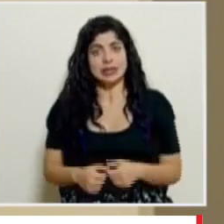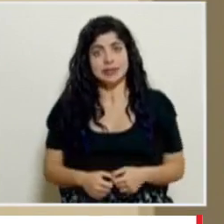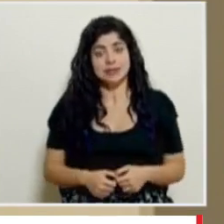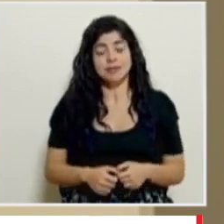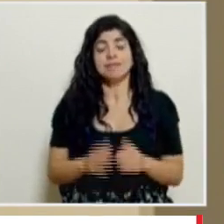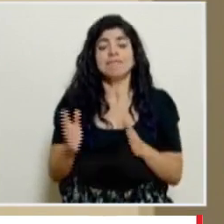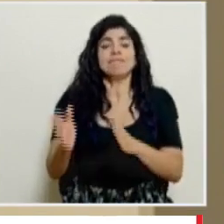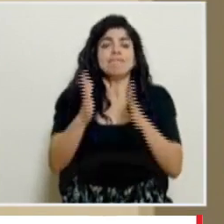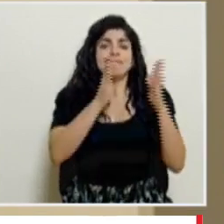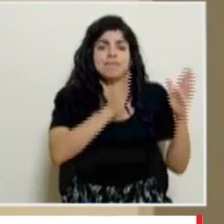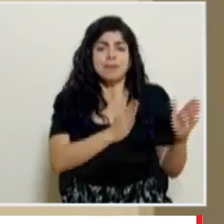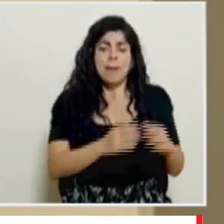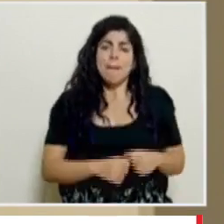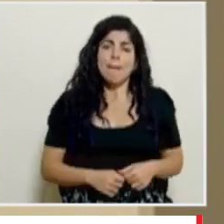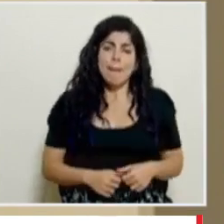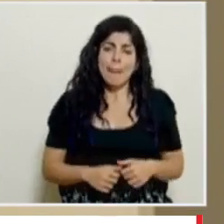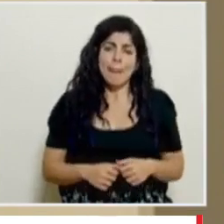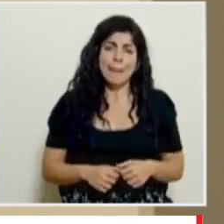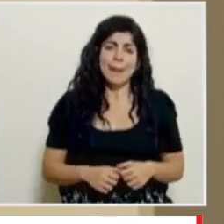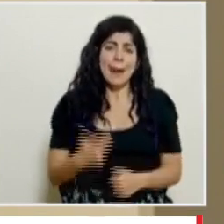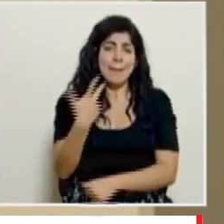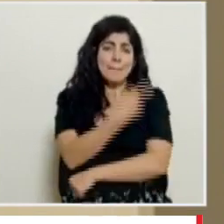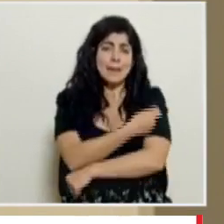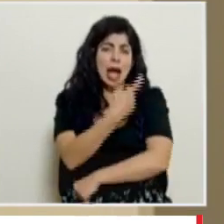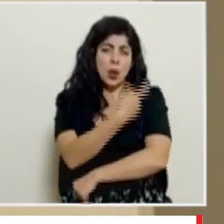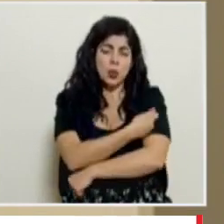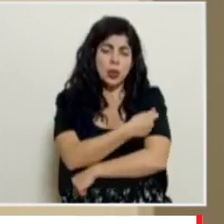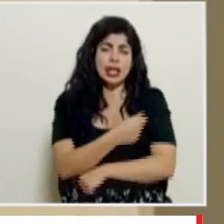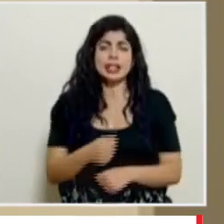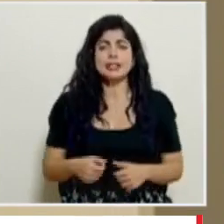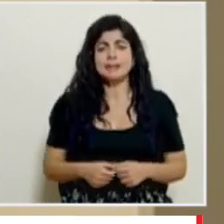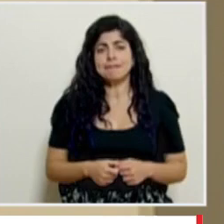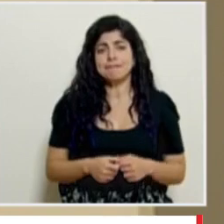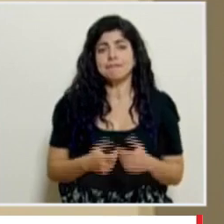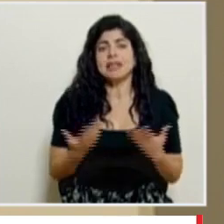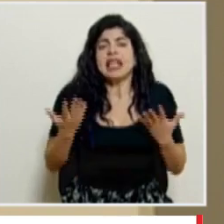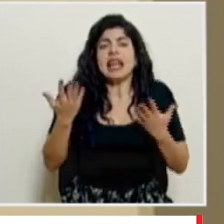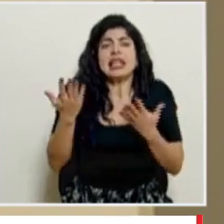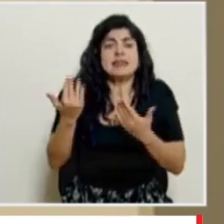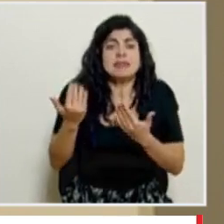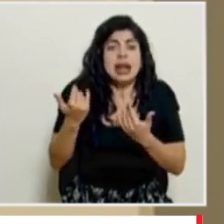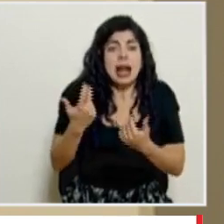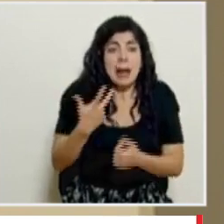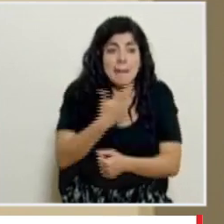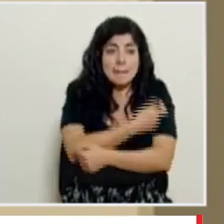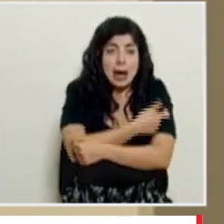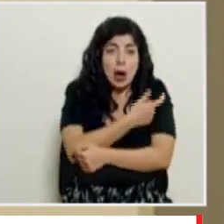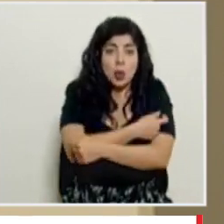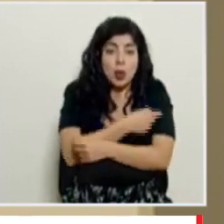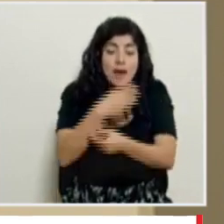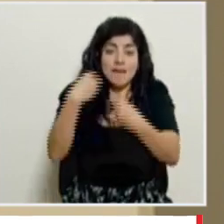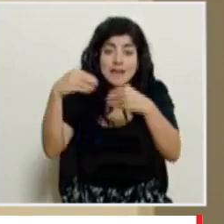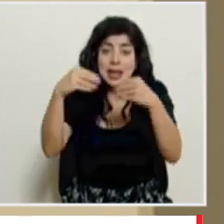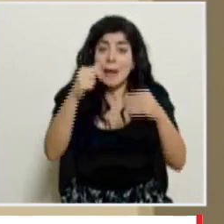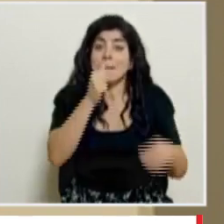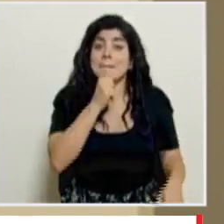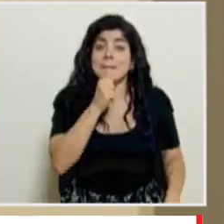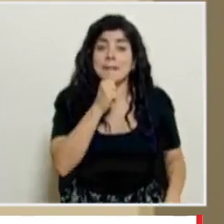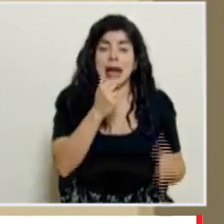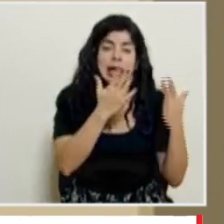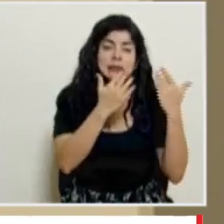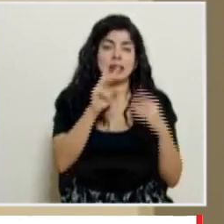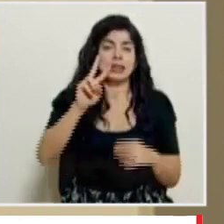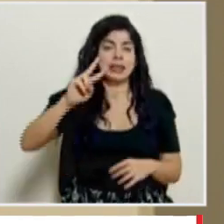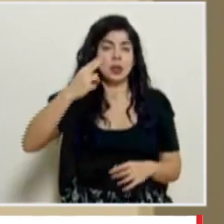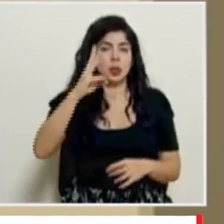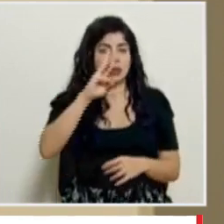y con respecto a la vacunación la expectativa de que pueda estar disponible en el sector privado en el segundo